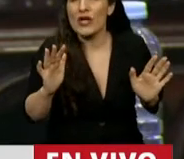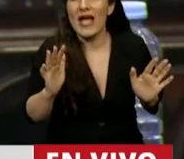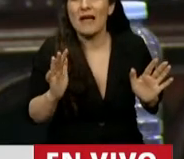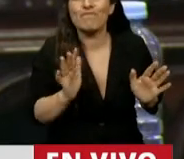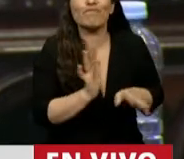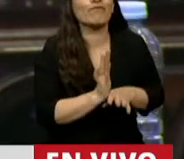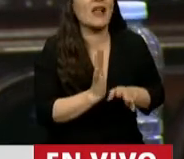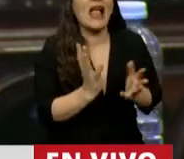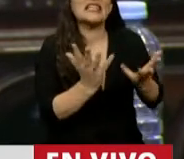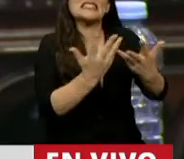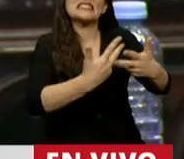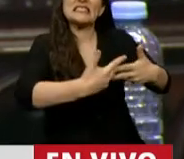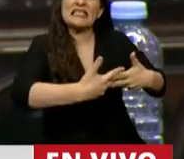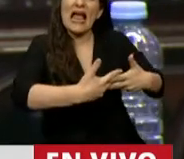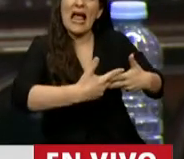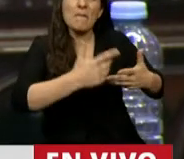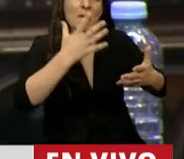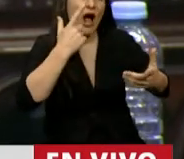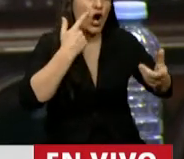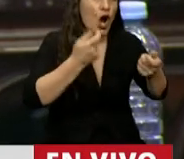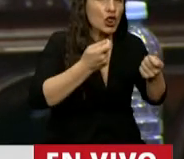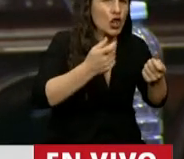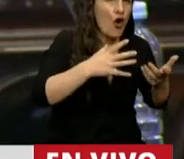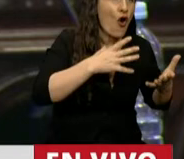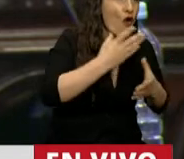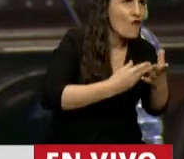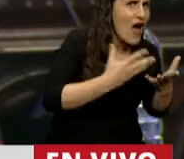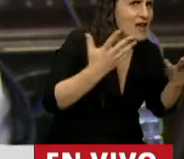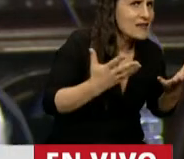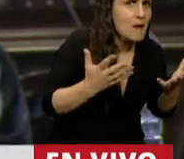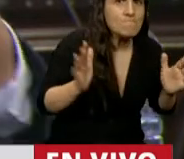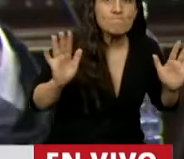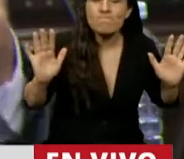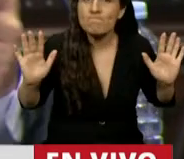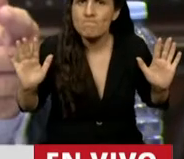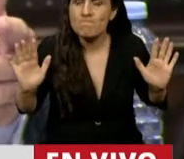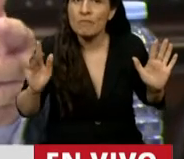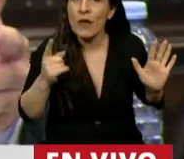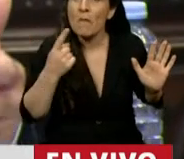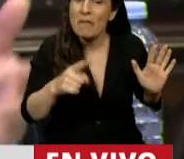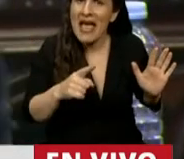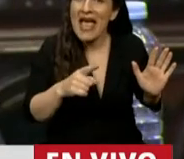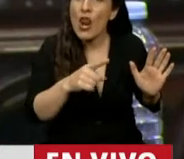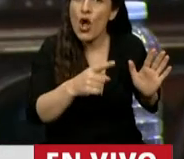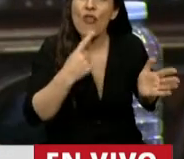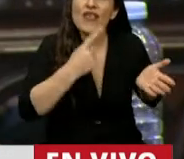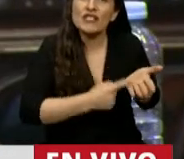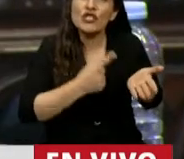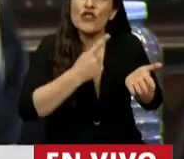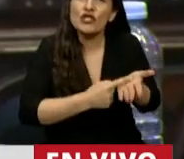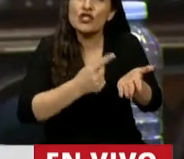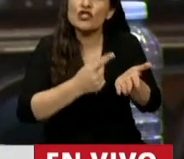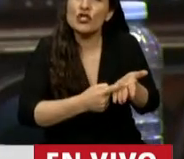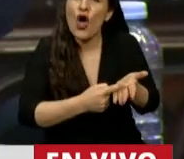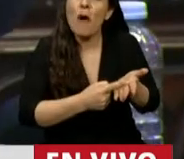sistema o cualquier mecanismo de control, pero la verdad que se toman decisiones sistemáticamente que favorecen tanto a